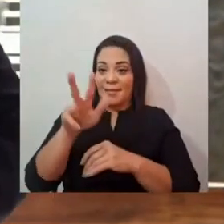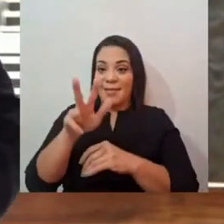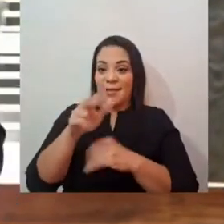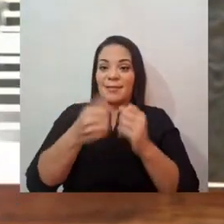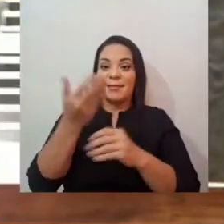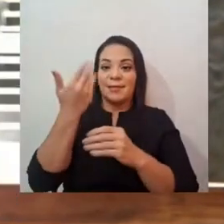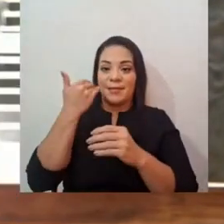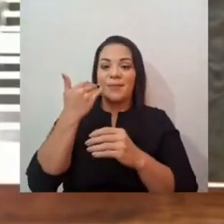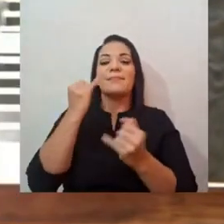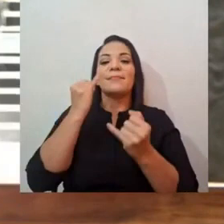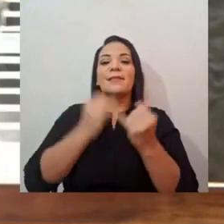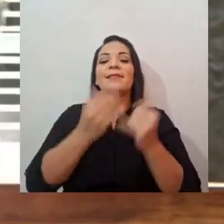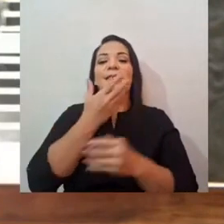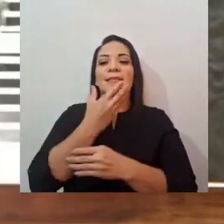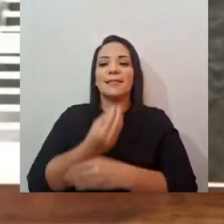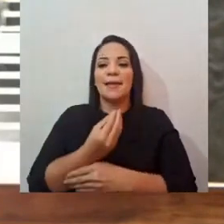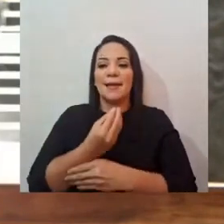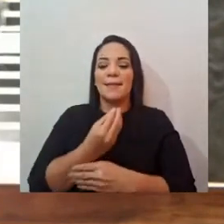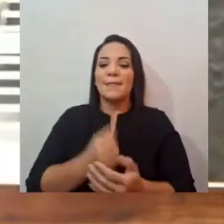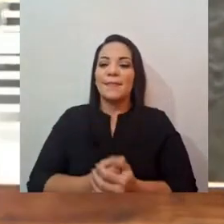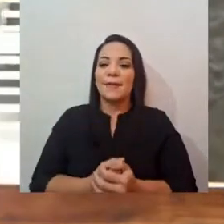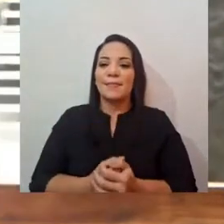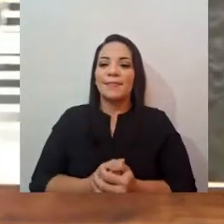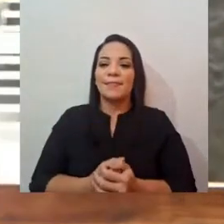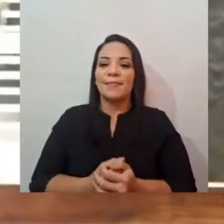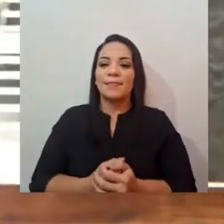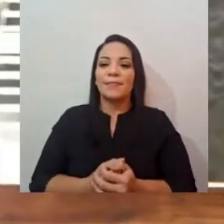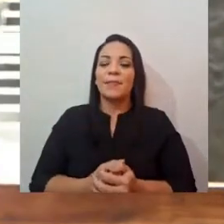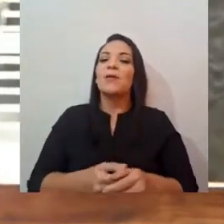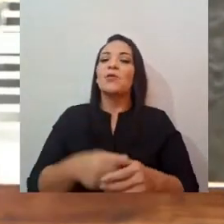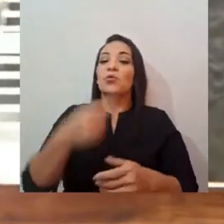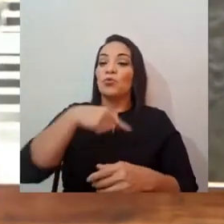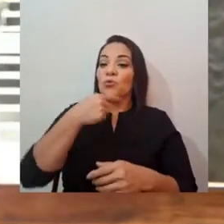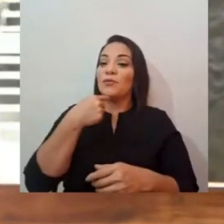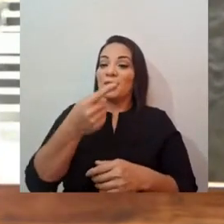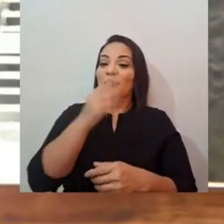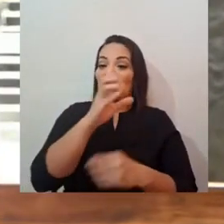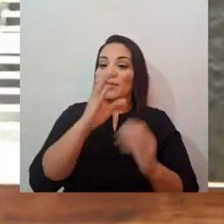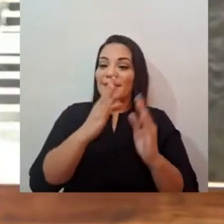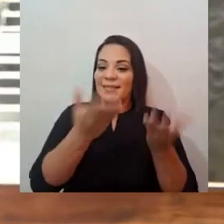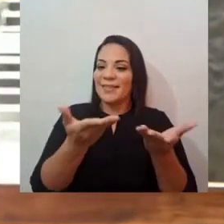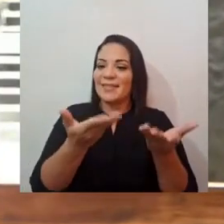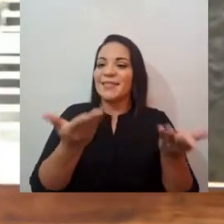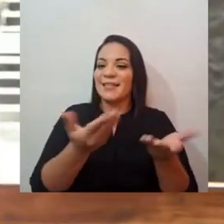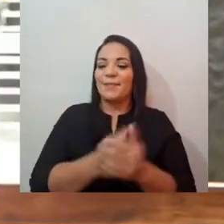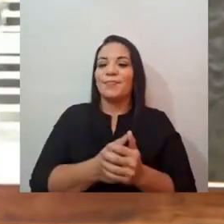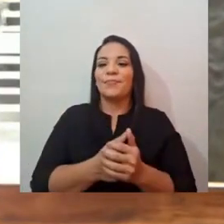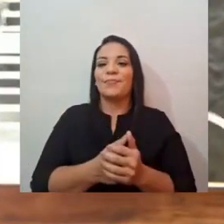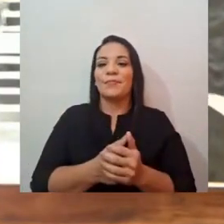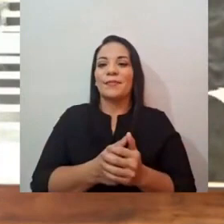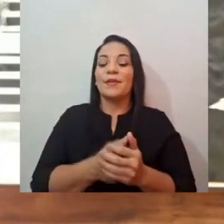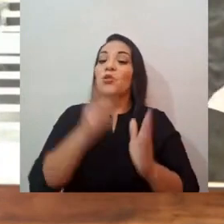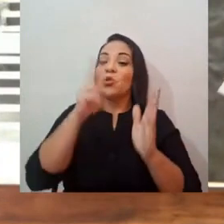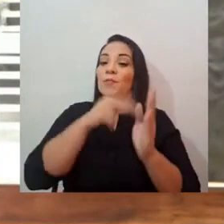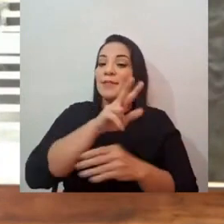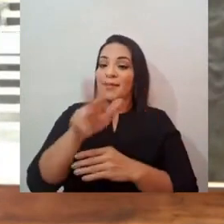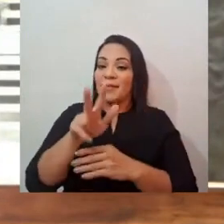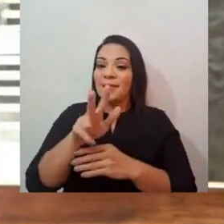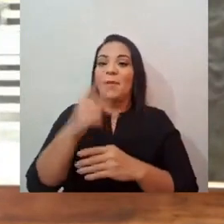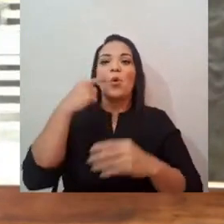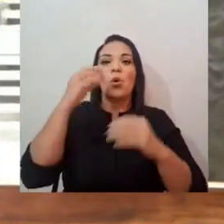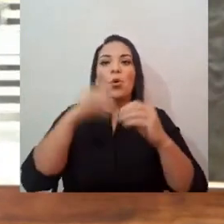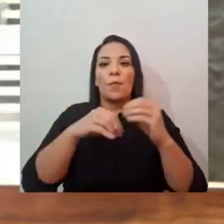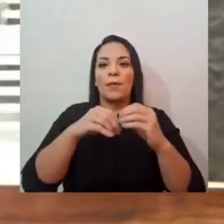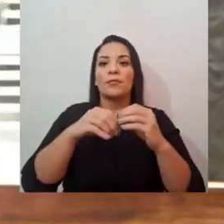el año pasado en diciembre, le cerramos diciendo a los costarricenses que se cerraba el 23, con al menos 23